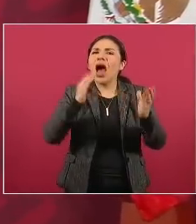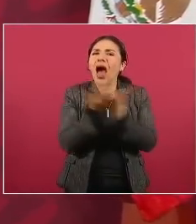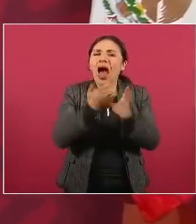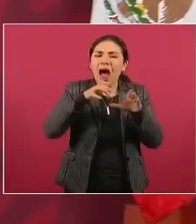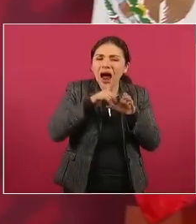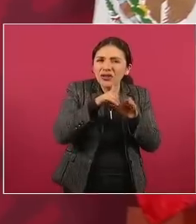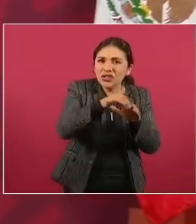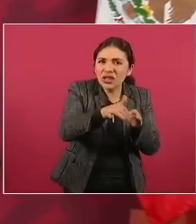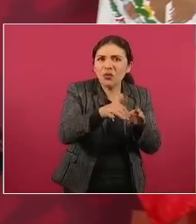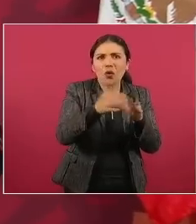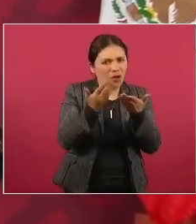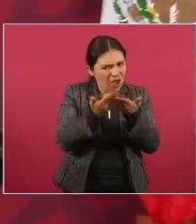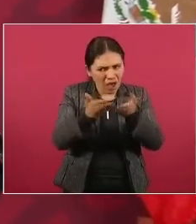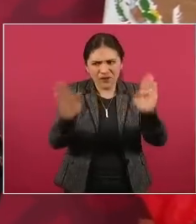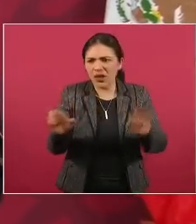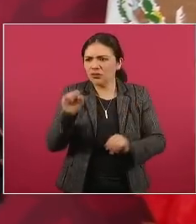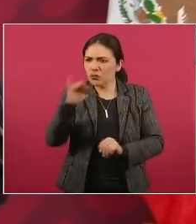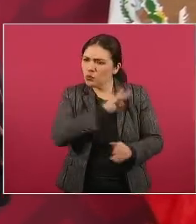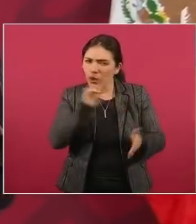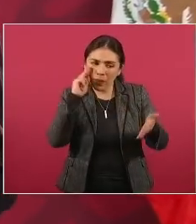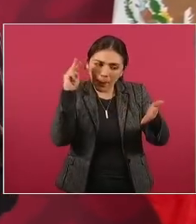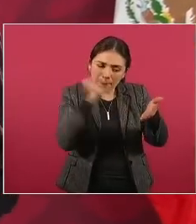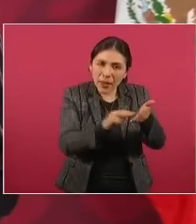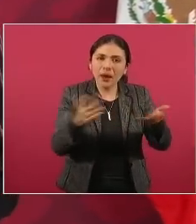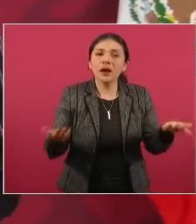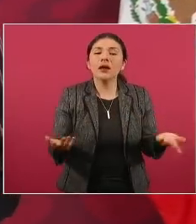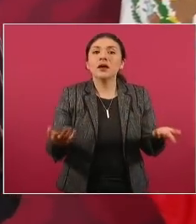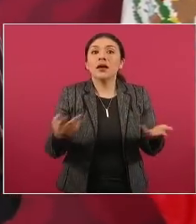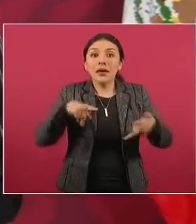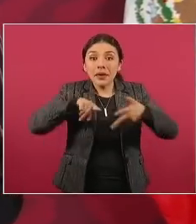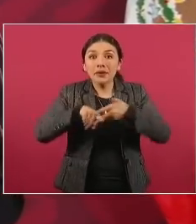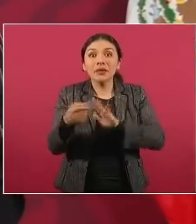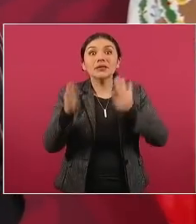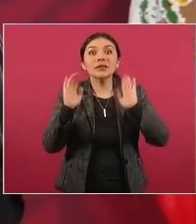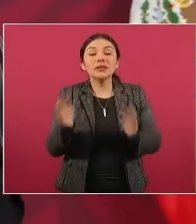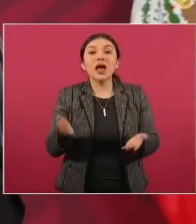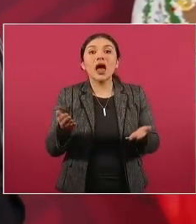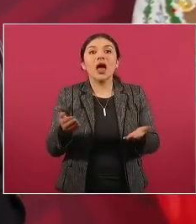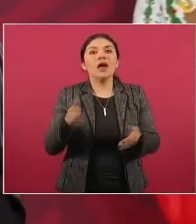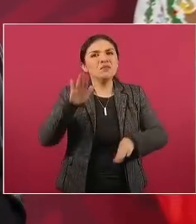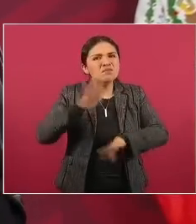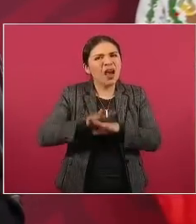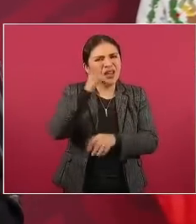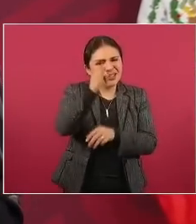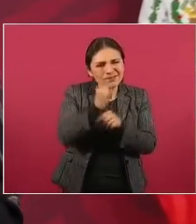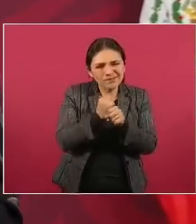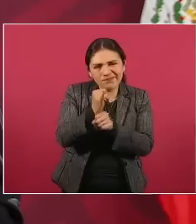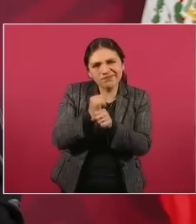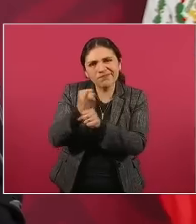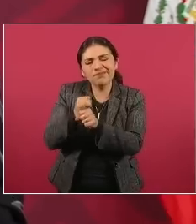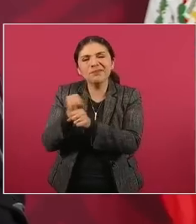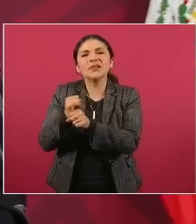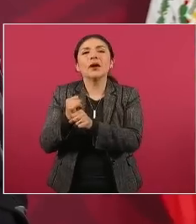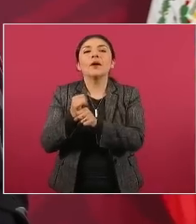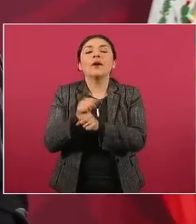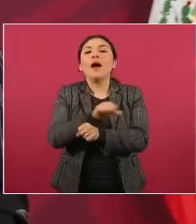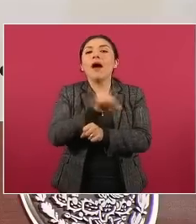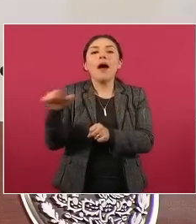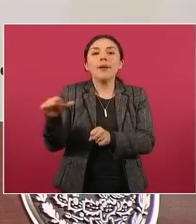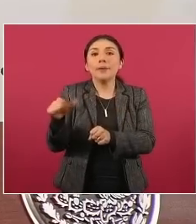responsabilidad de haber cometido atrocidades porque recibió una orden. No cabe.